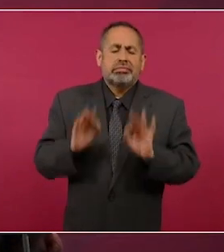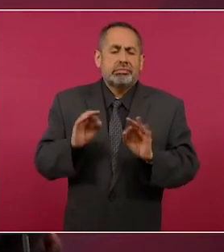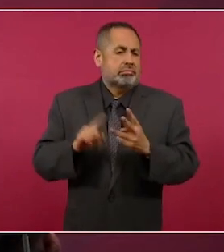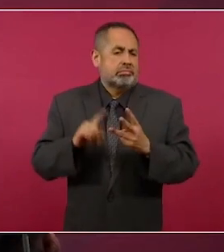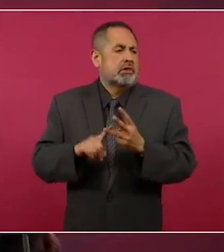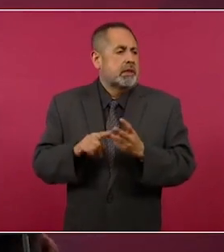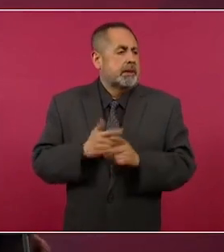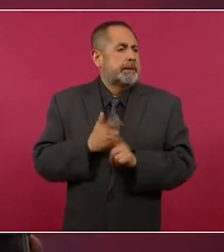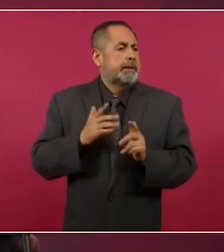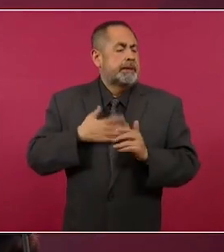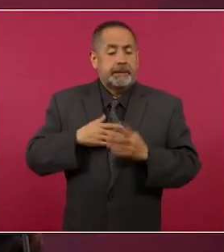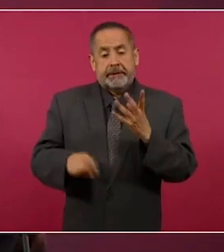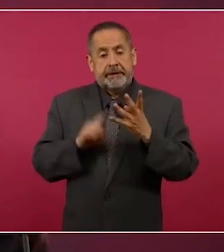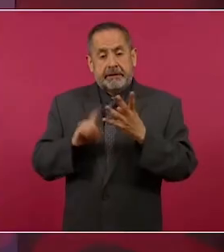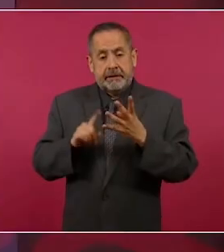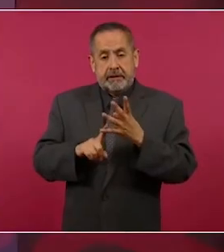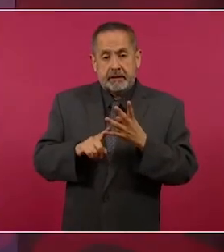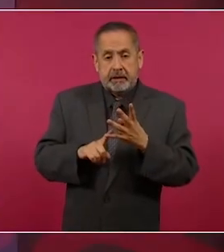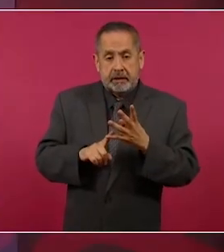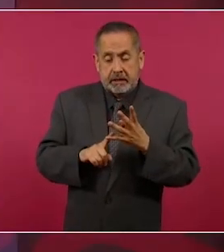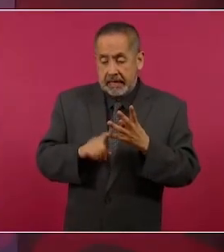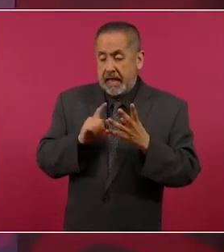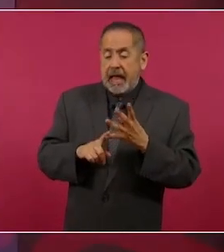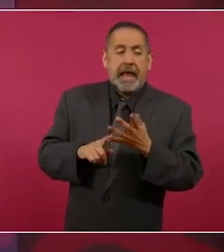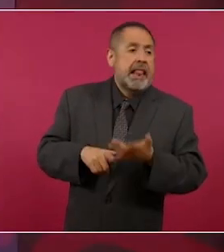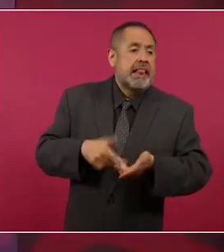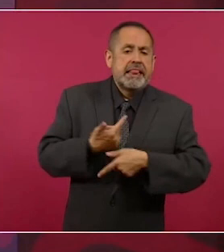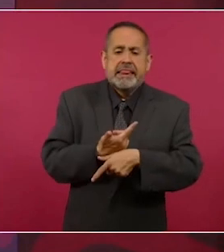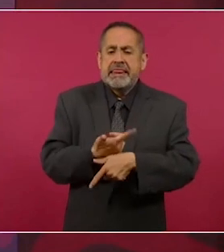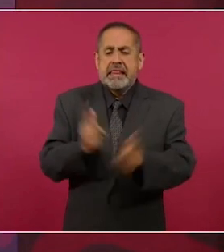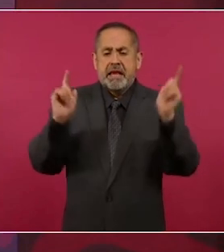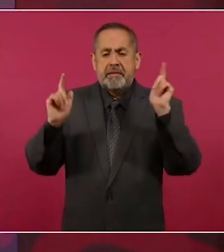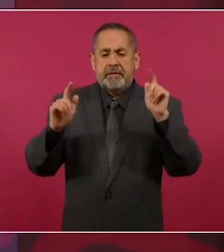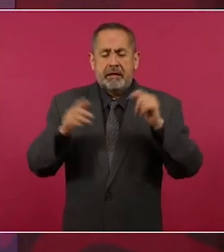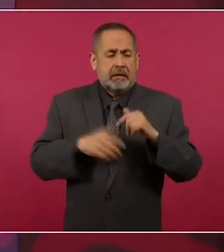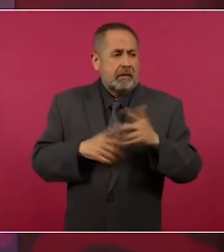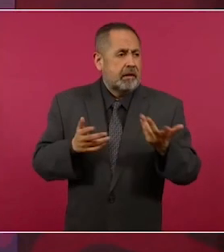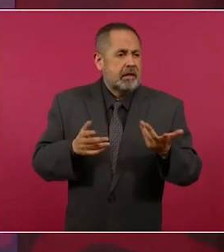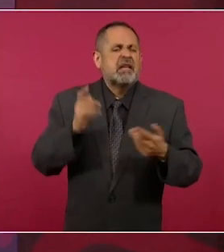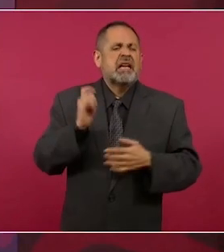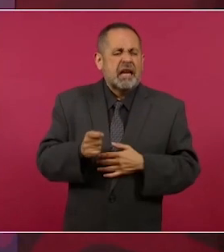y la libertad de vivir libres de miseria.